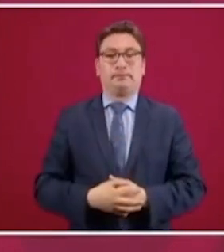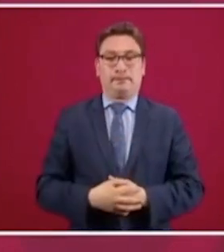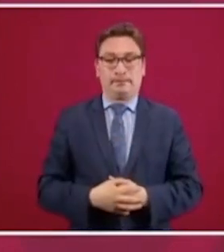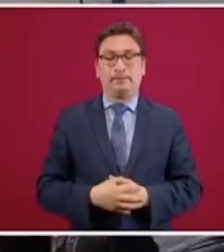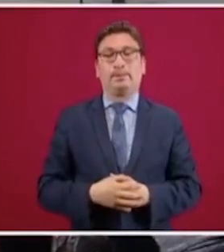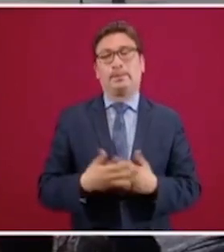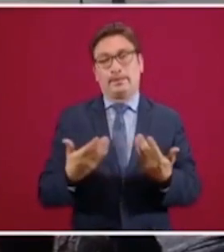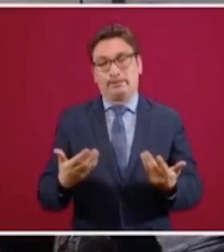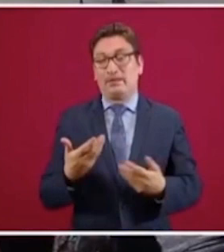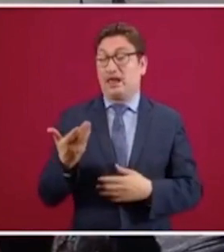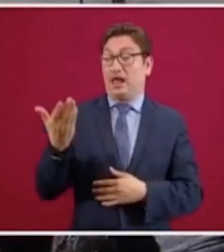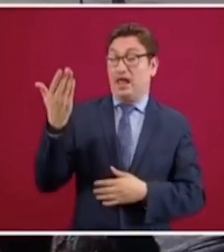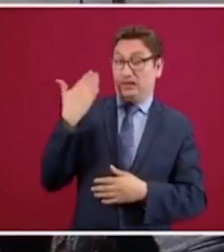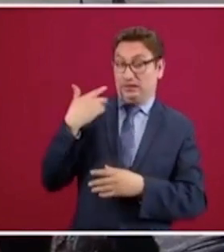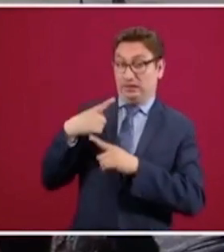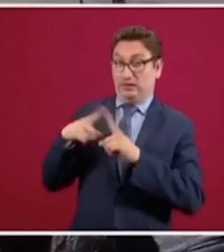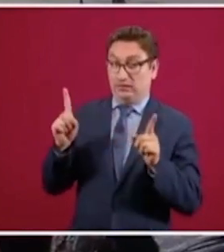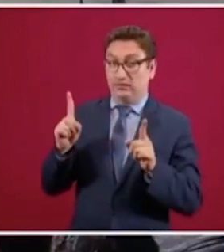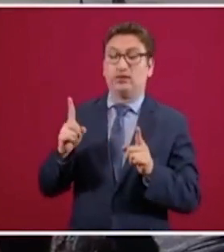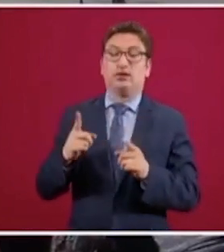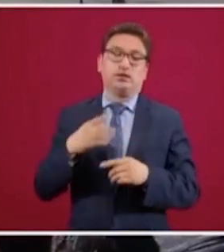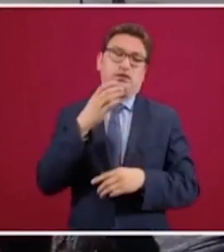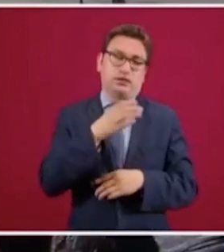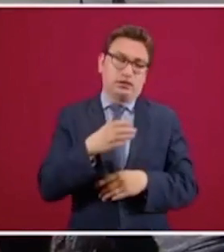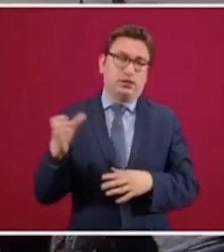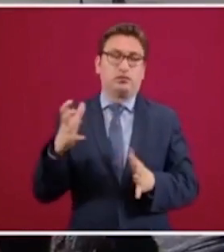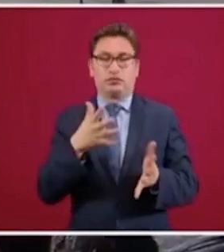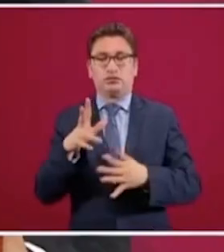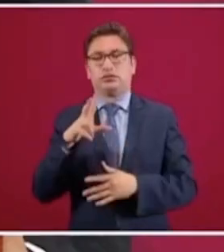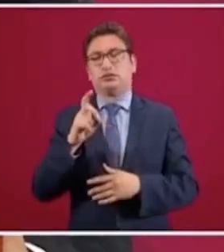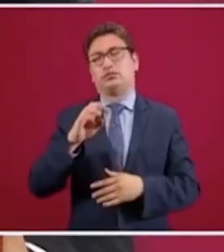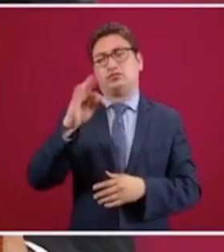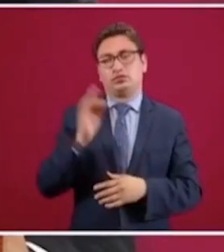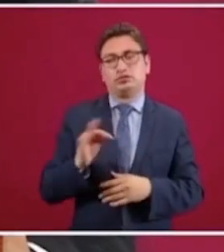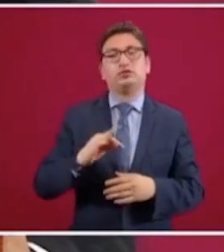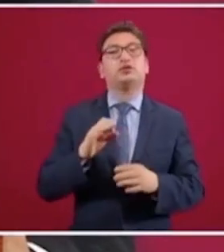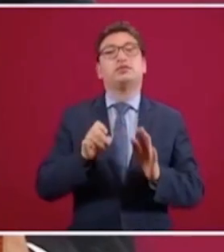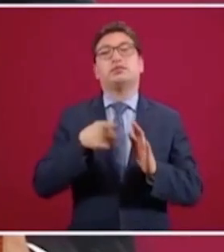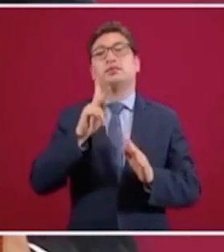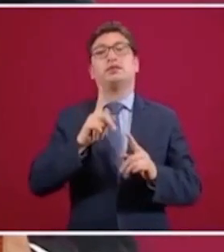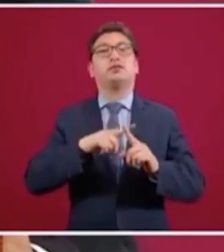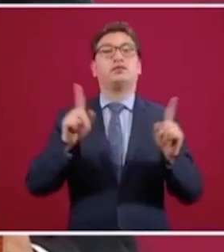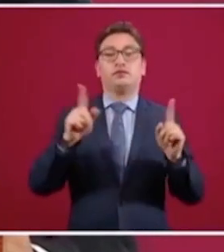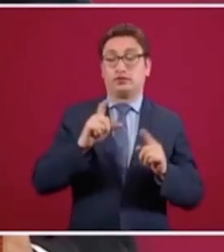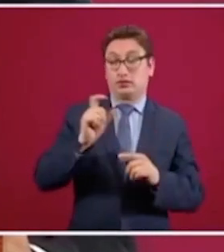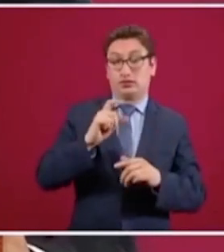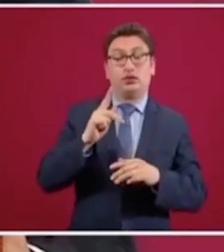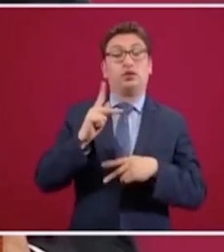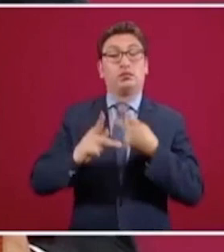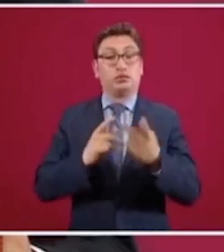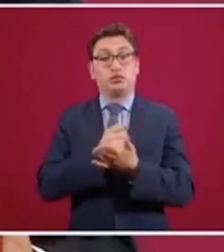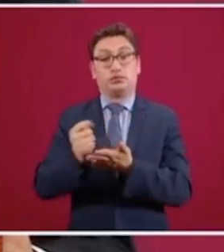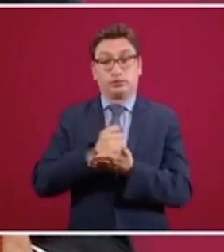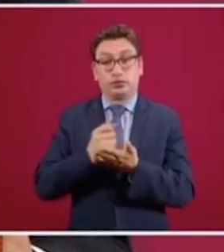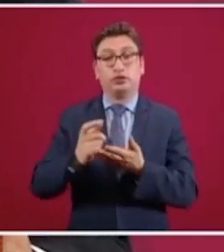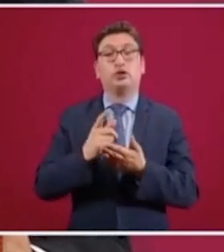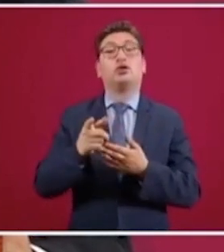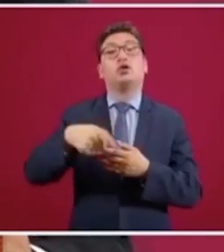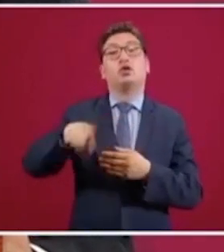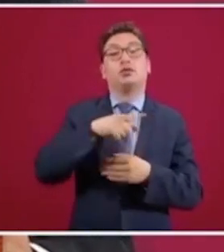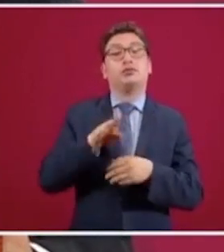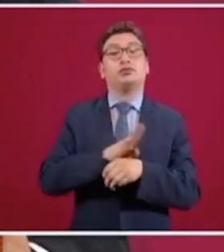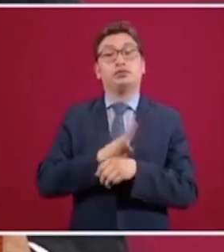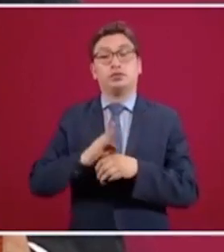Mayor a lo que era antes en el caso del campo es como el 30 por ciento, pero en el caso de los créditos, por ejemplo, las tandas para el